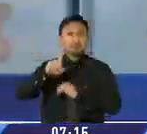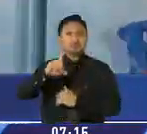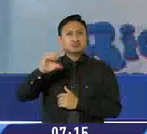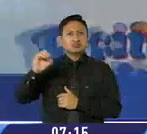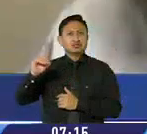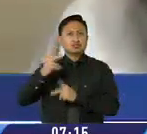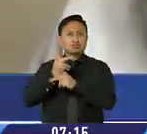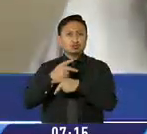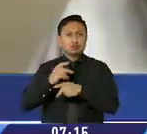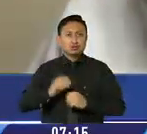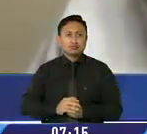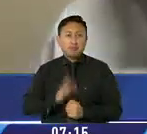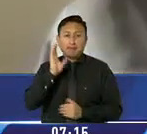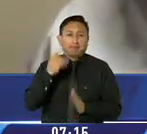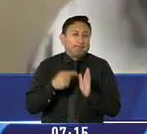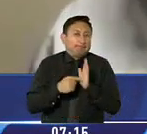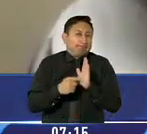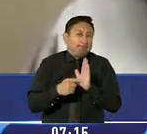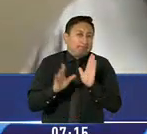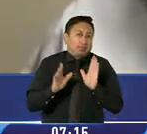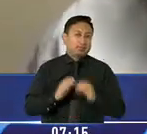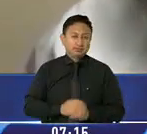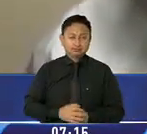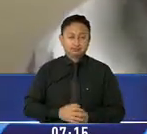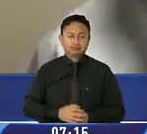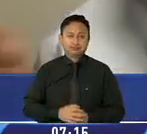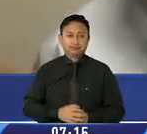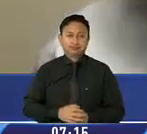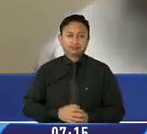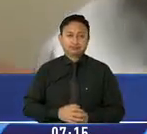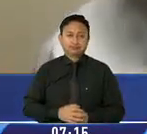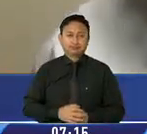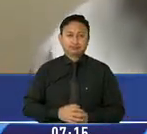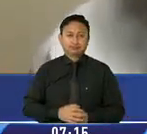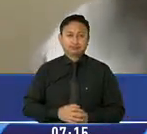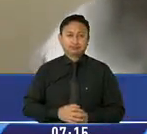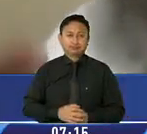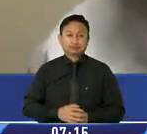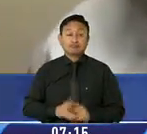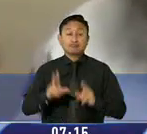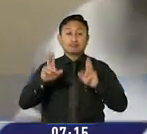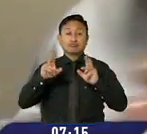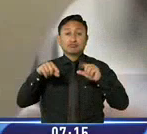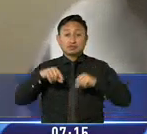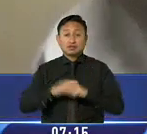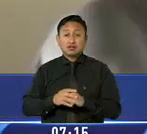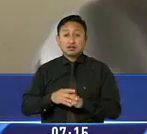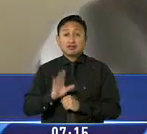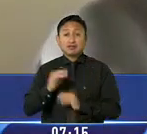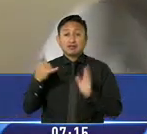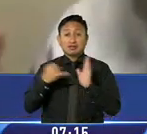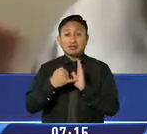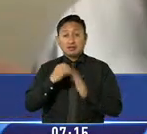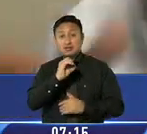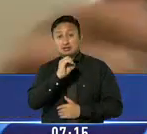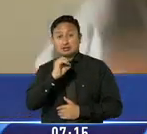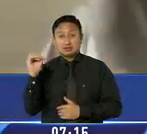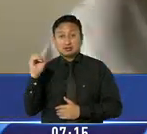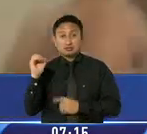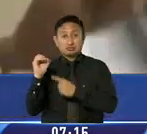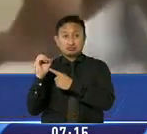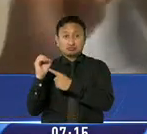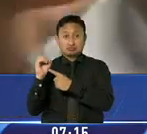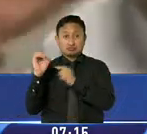productos. Le pongo un ejemplo, no solo que va a pasar una tarifa cero de IVA, el tema de